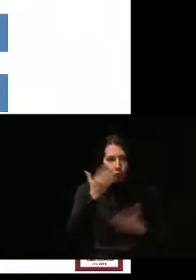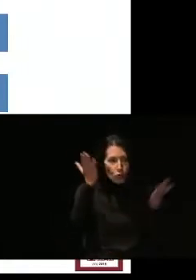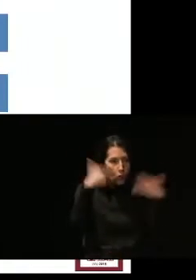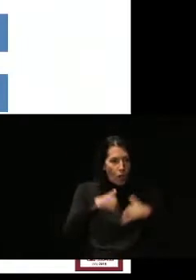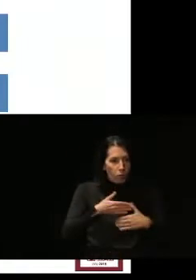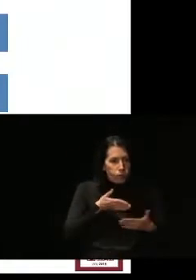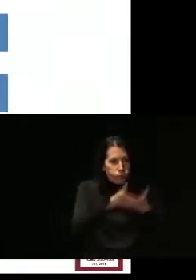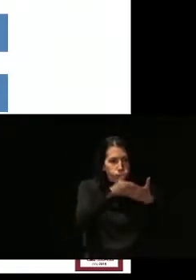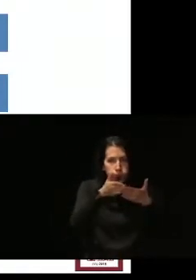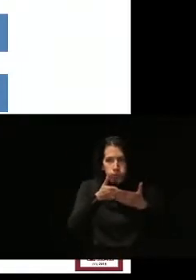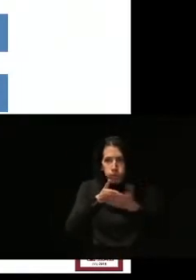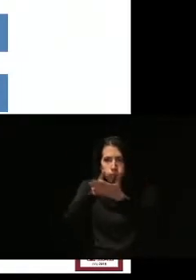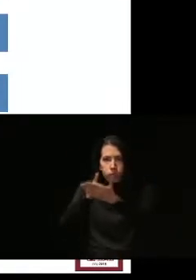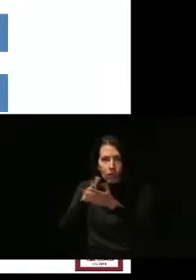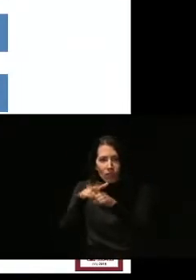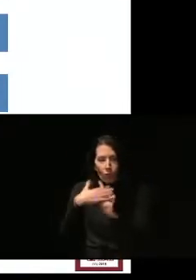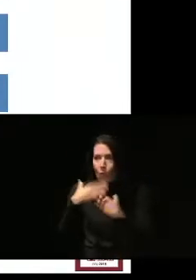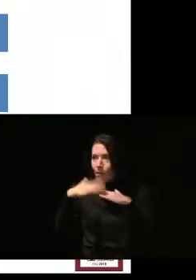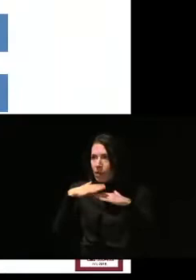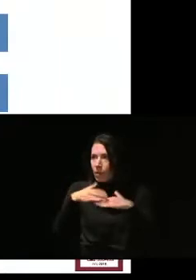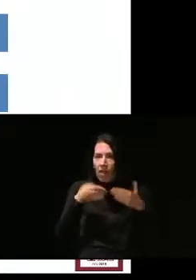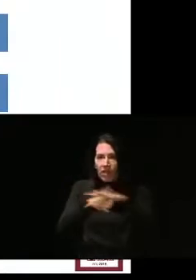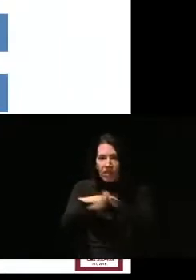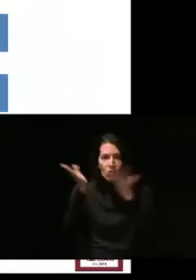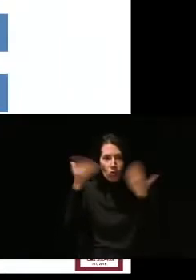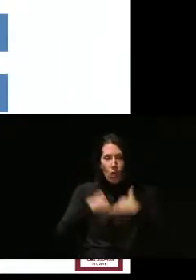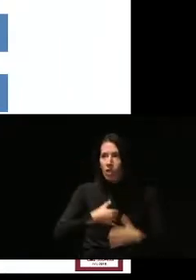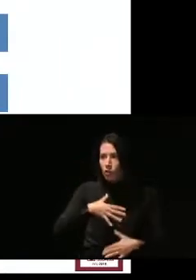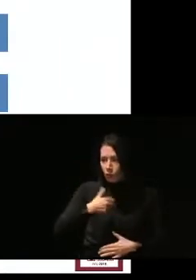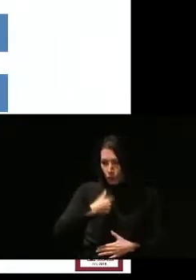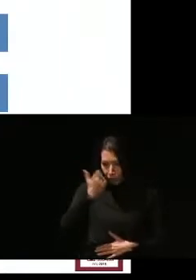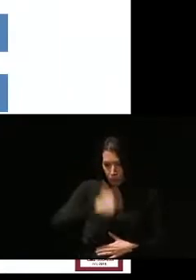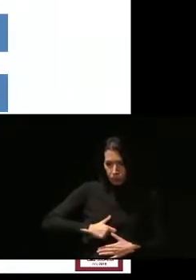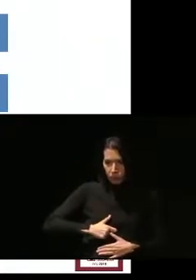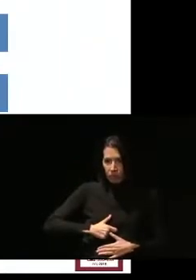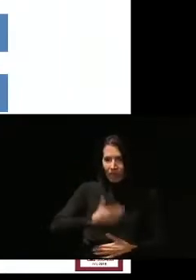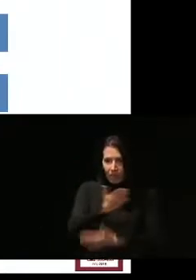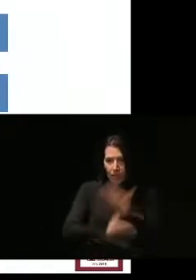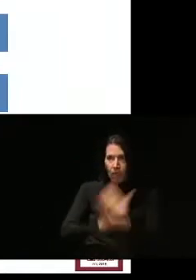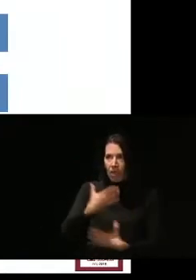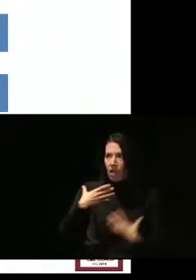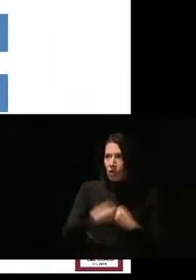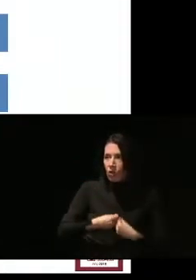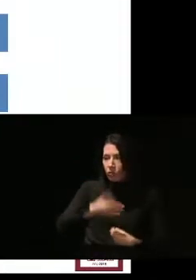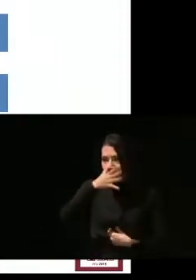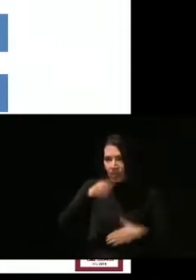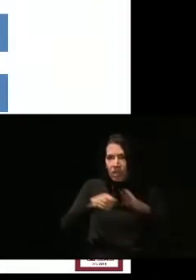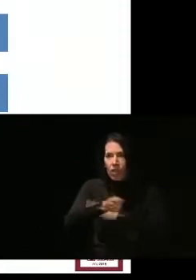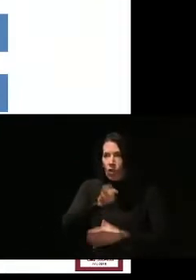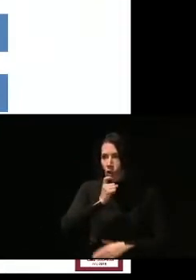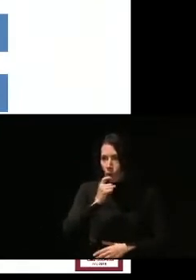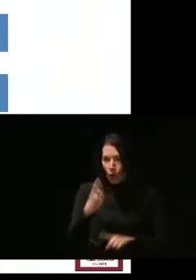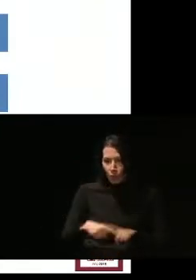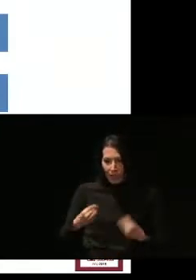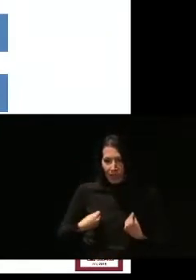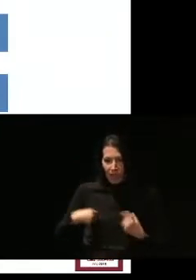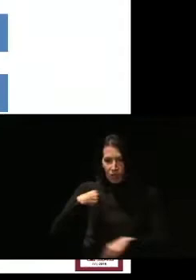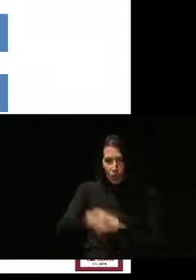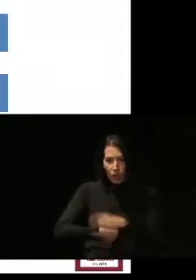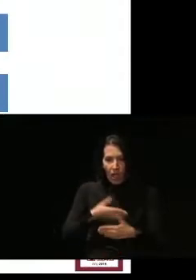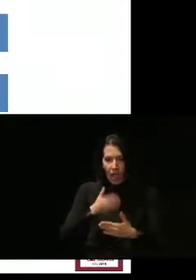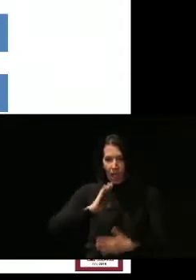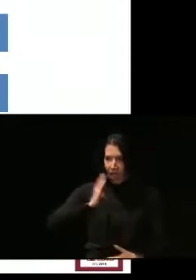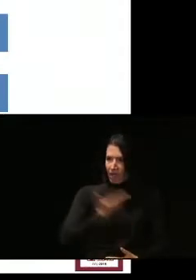en las condiciones mínimas de accesibilidad universal que, por supuesto, les afectaban en su día a día. Y